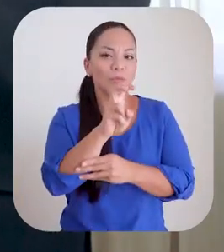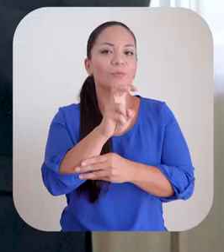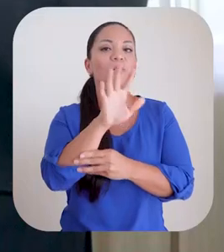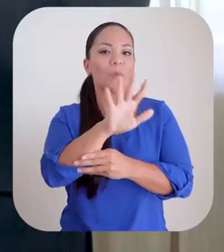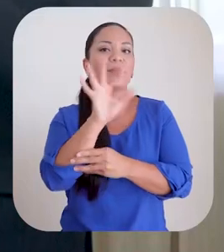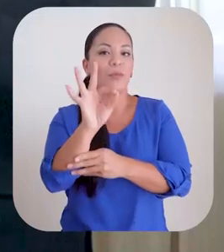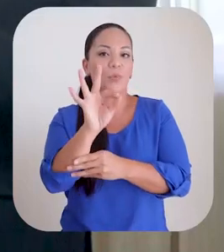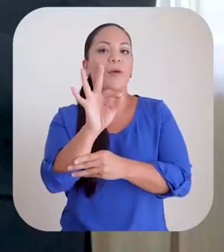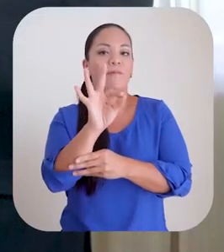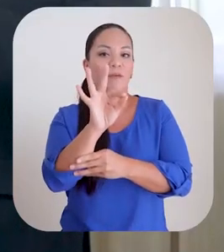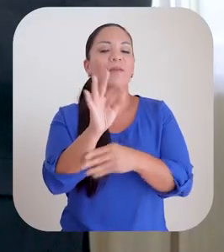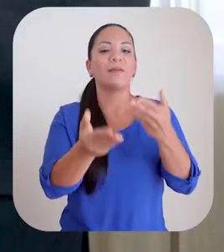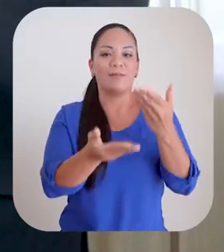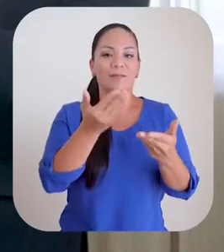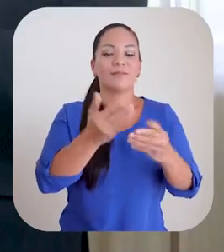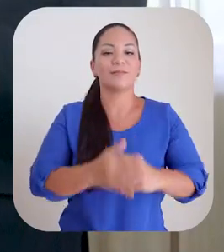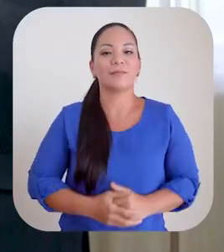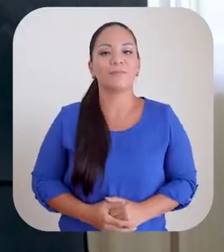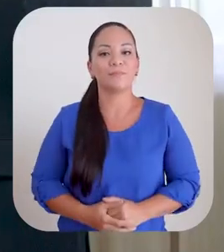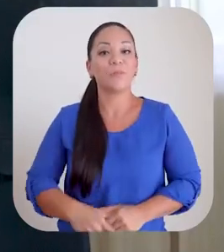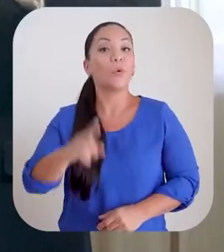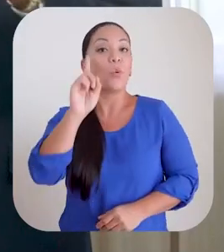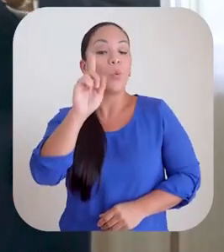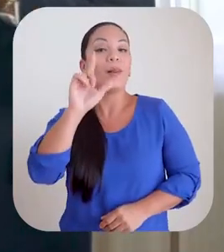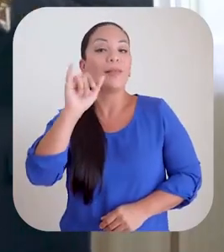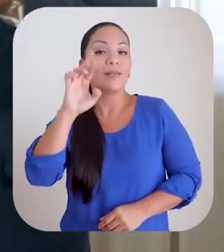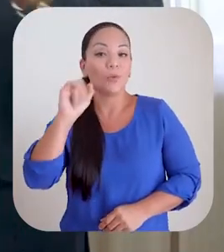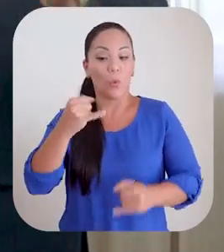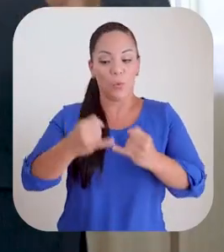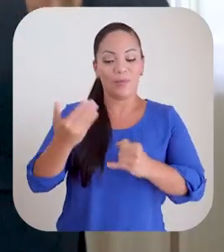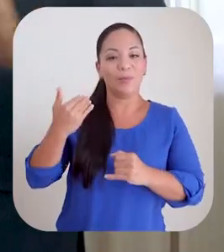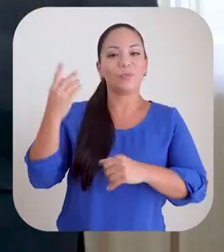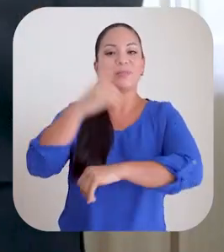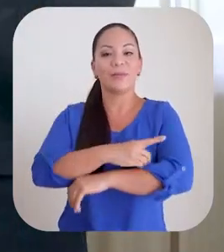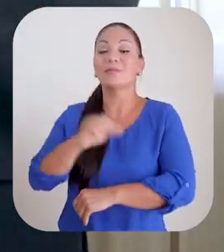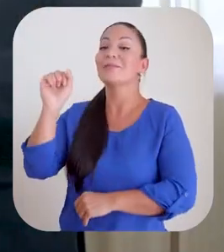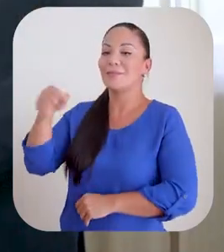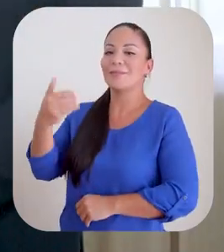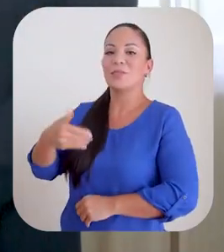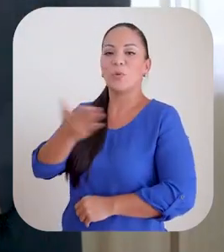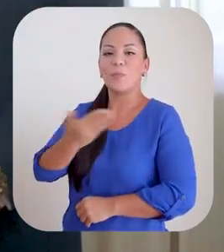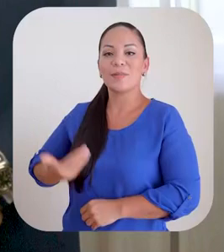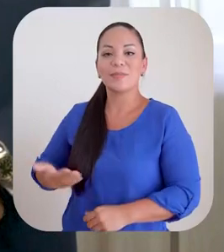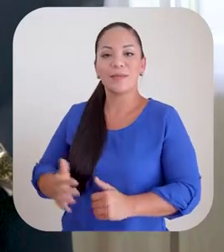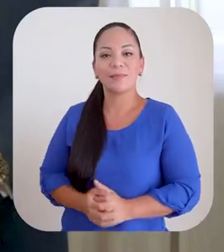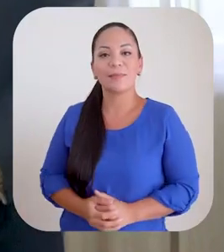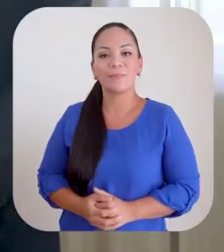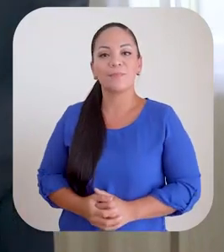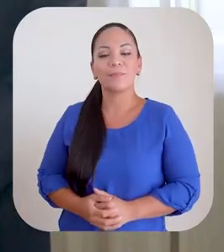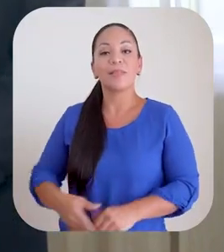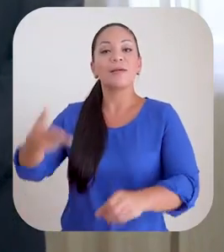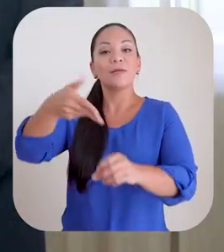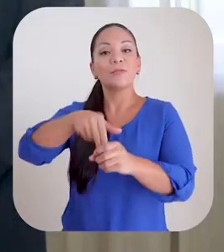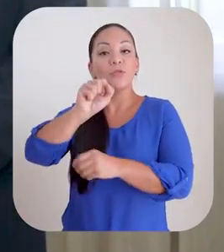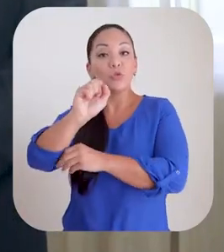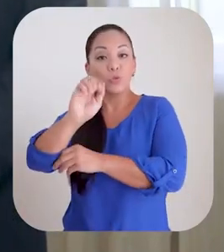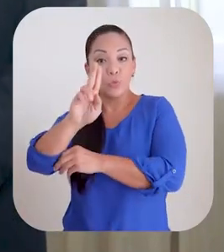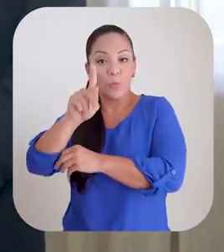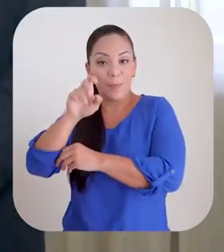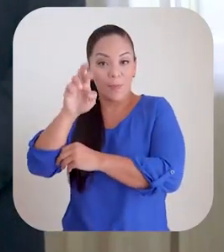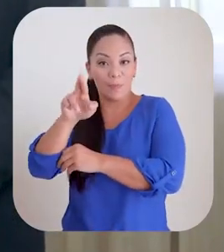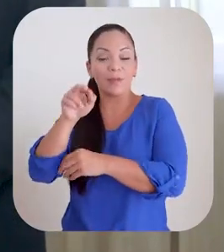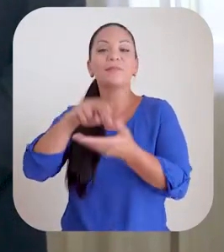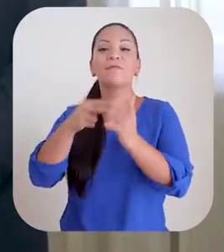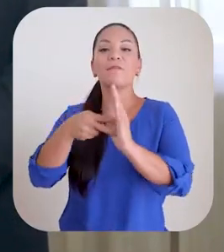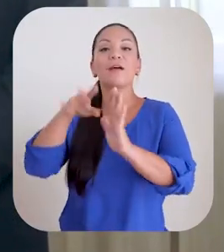casi 259 colones por litro en los últimos días. Así es señor presidente. Y en el caso de la gasolina super